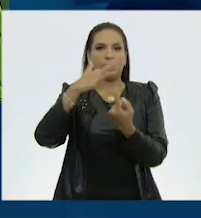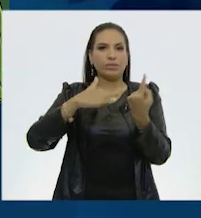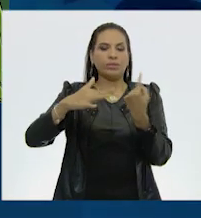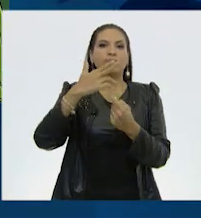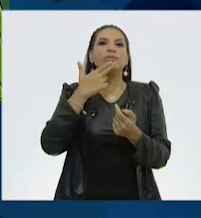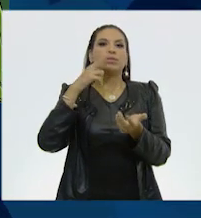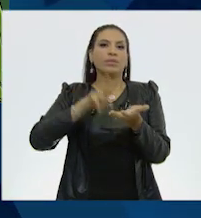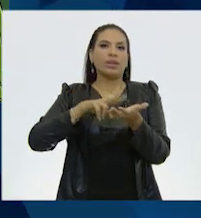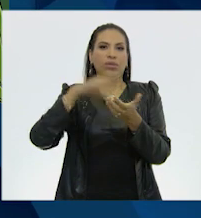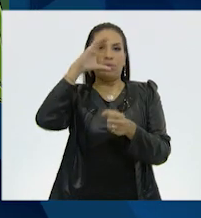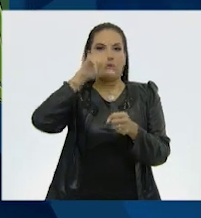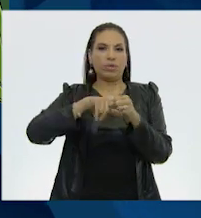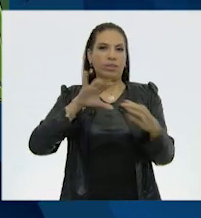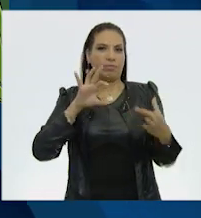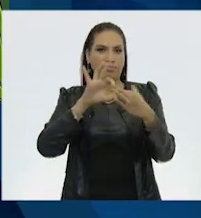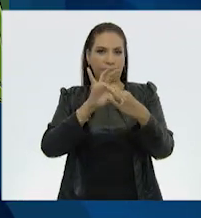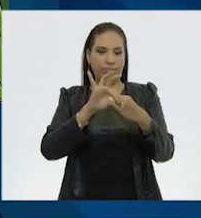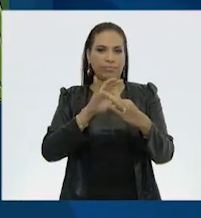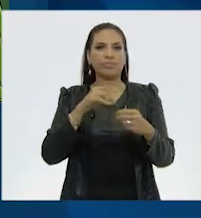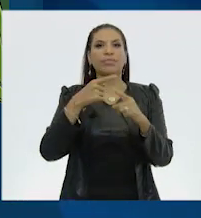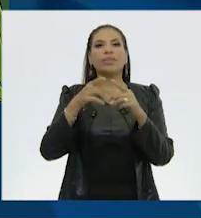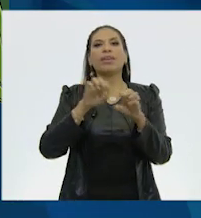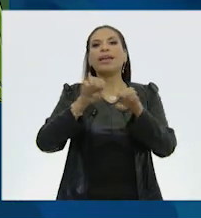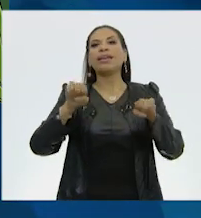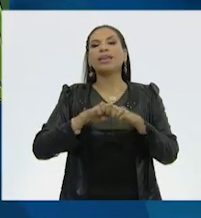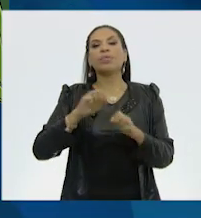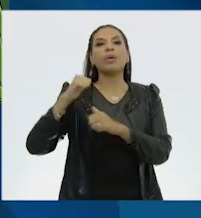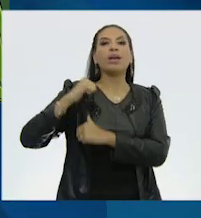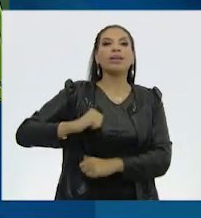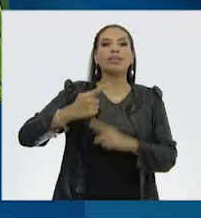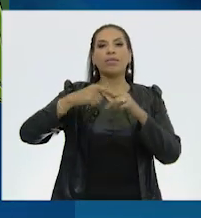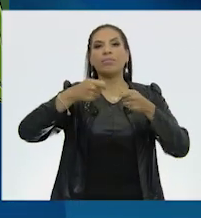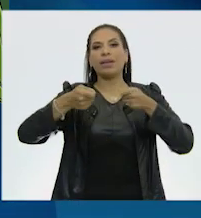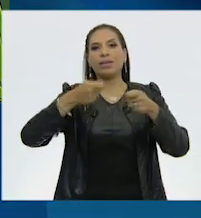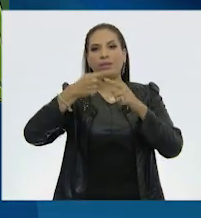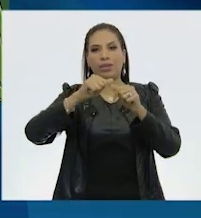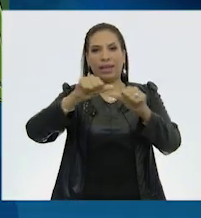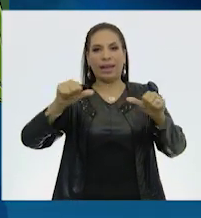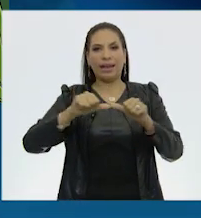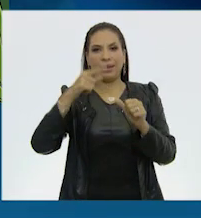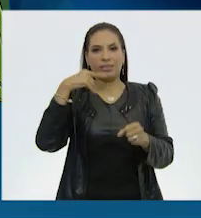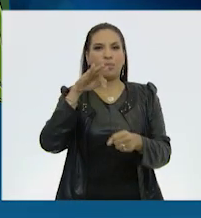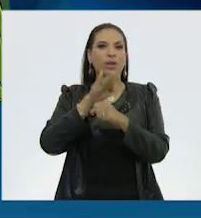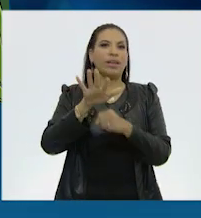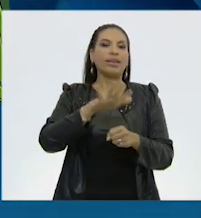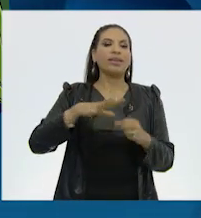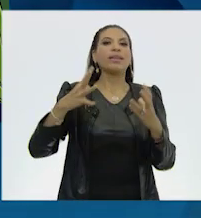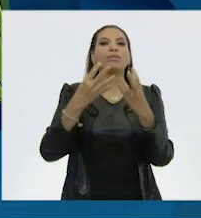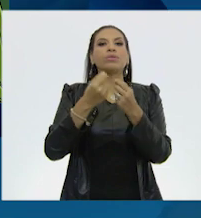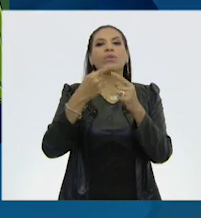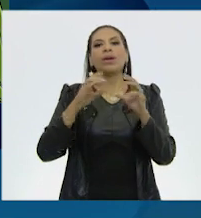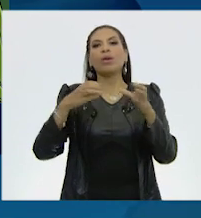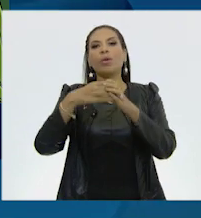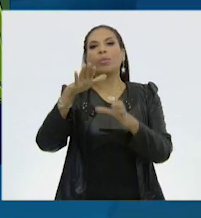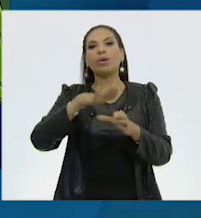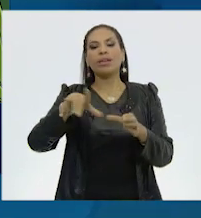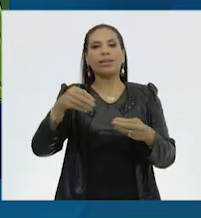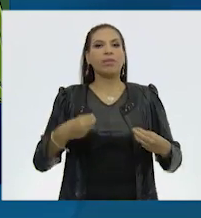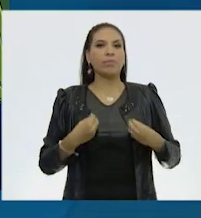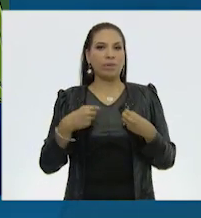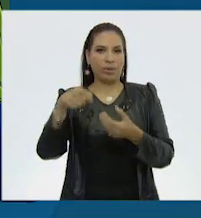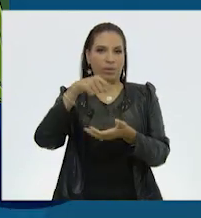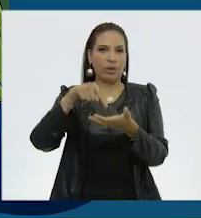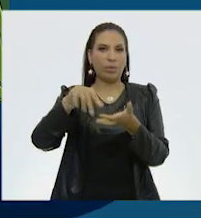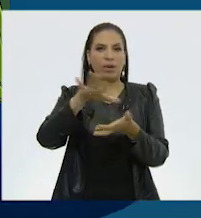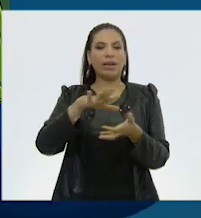cultural asociado a ellos. Los equipos encargados del manejo de las áreas protegidas, junto con las comunidades que viven en